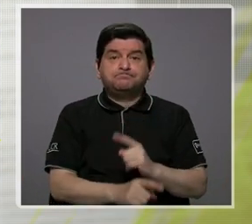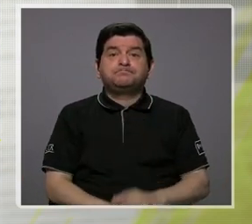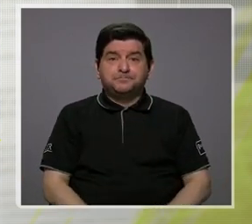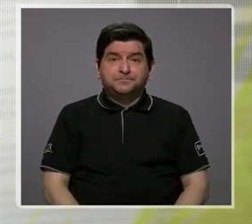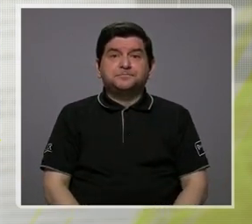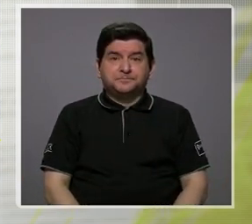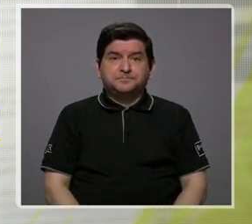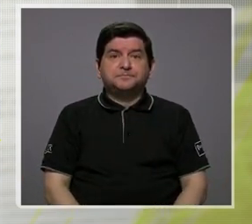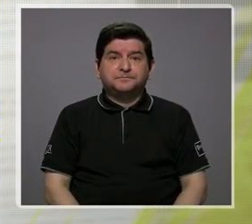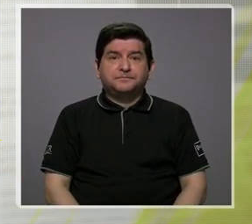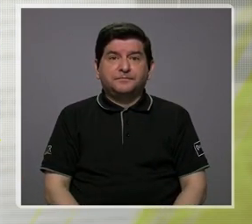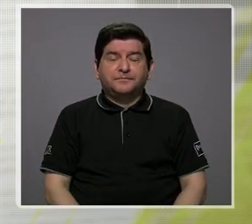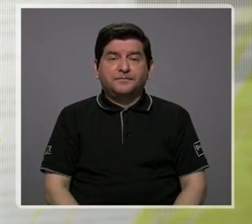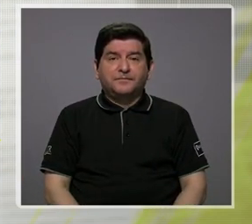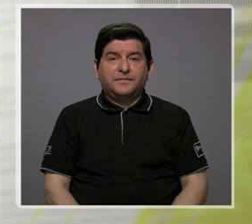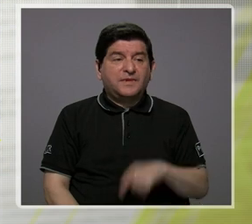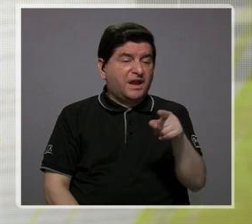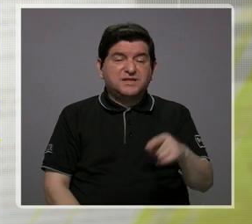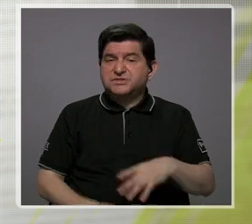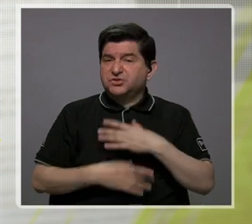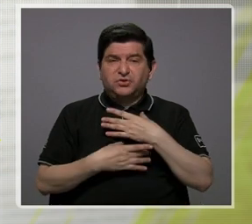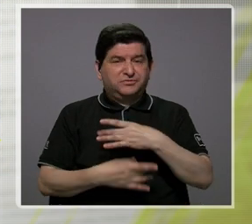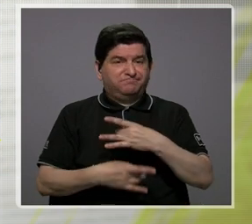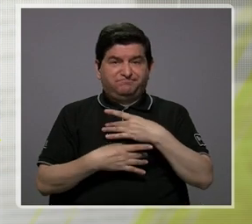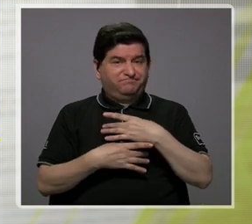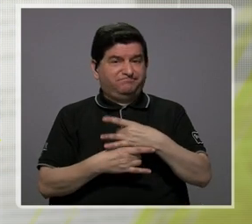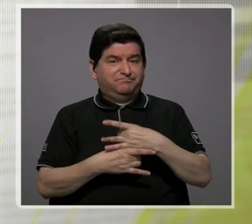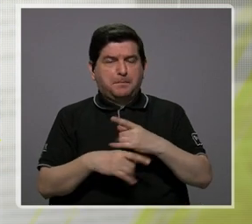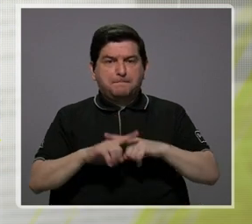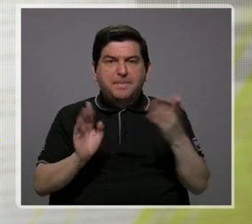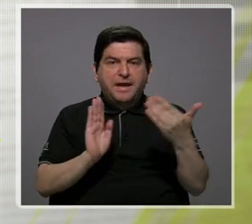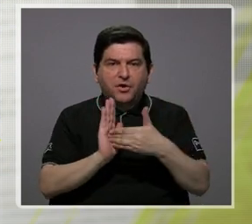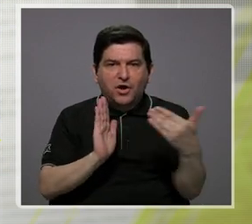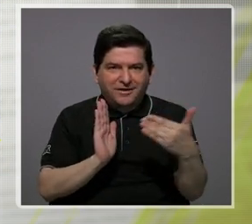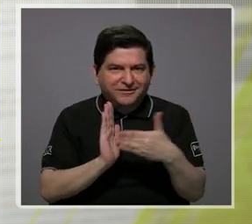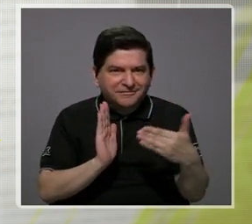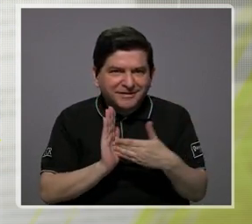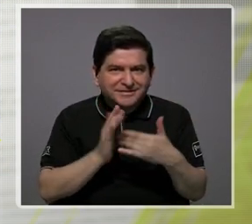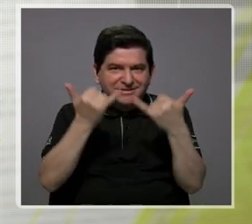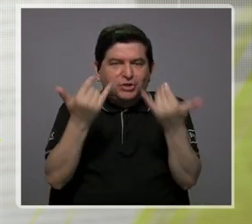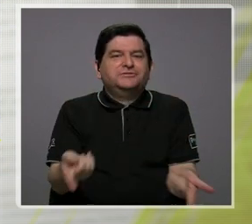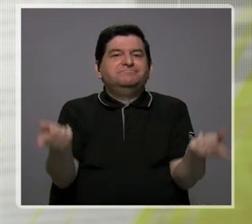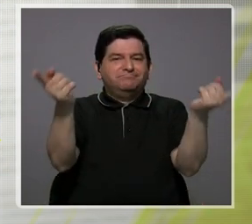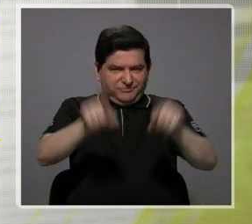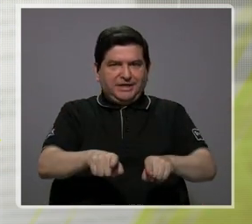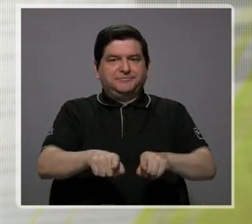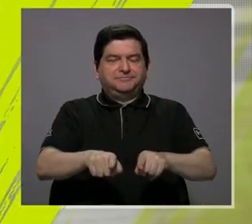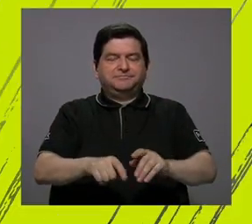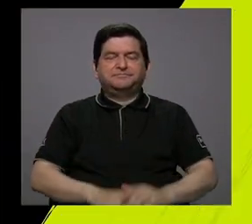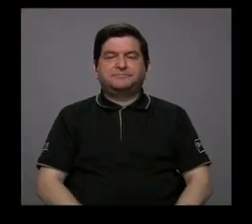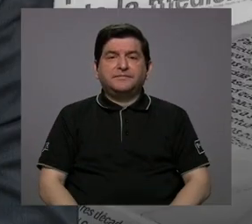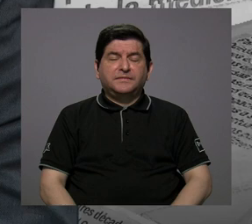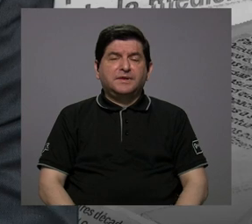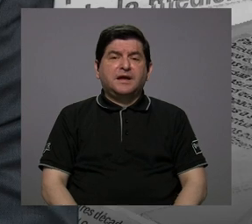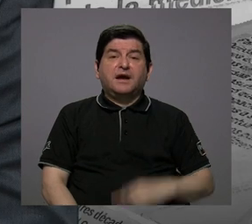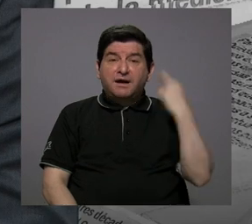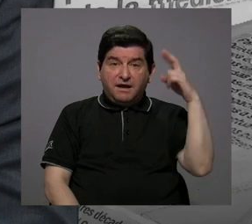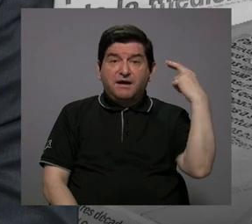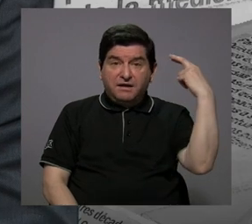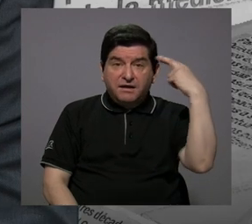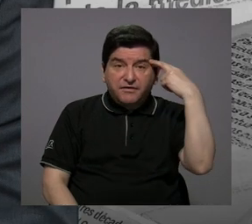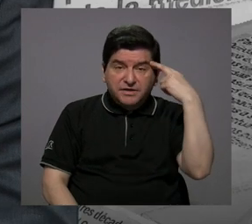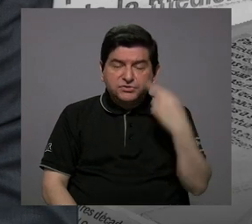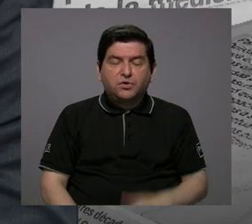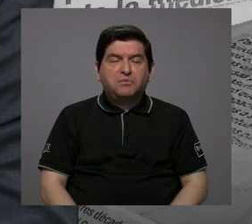evidentemente esto no es atractivo, pero yo diría que la afectación ya se está dando, producto de ello es que